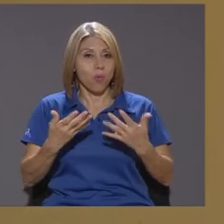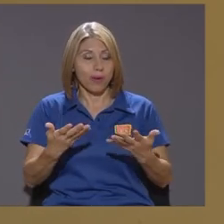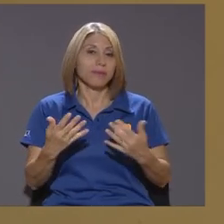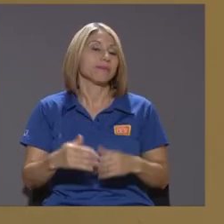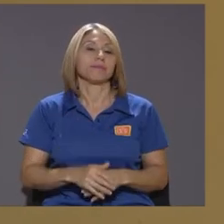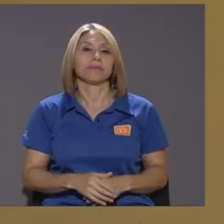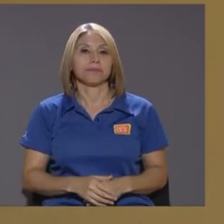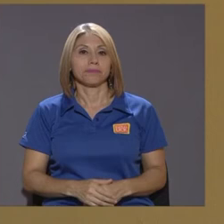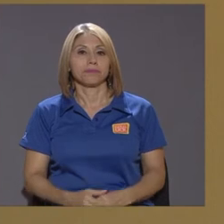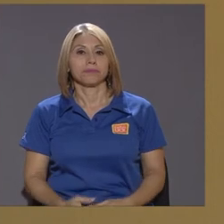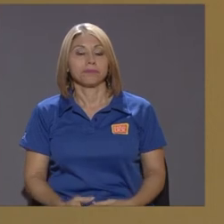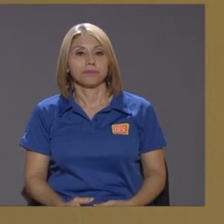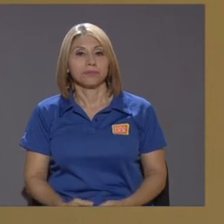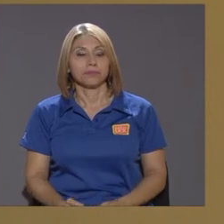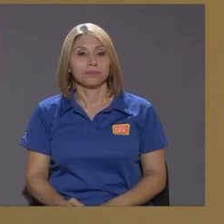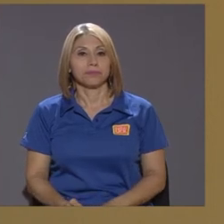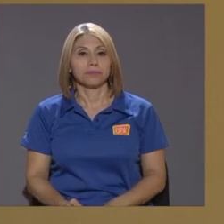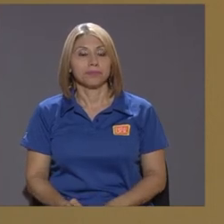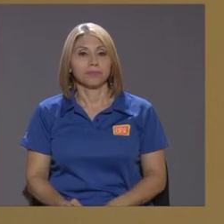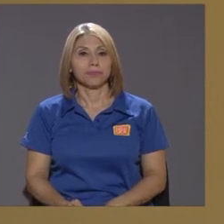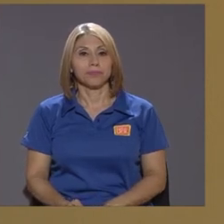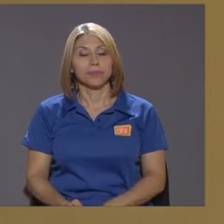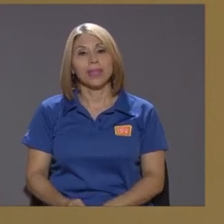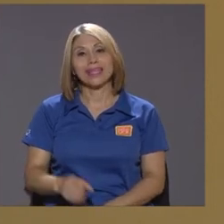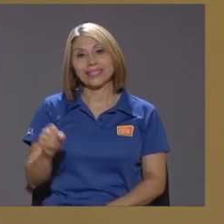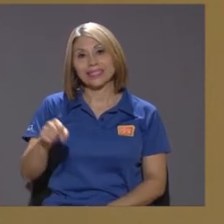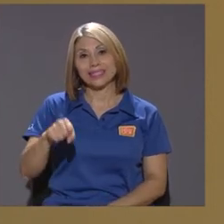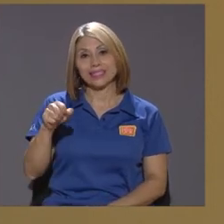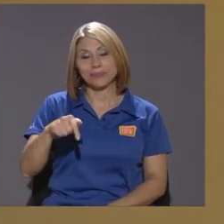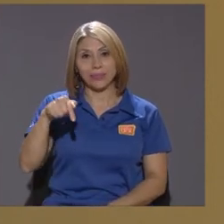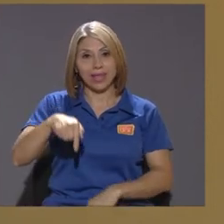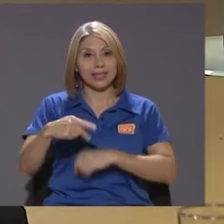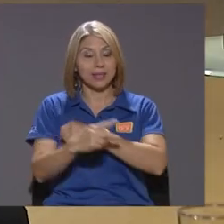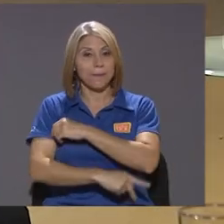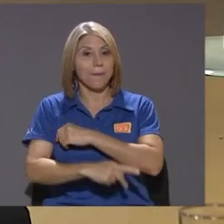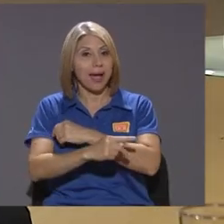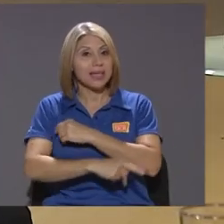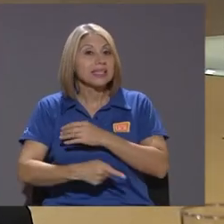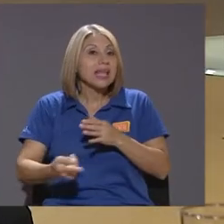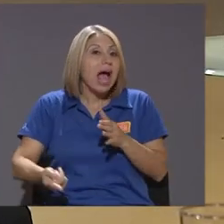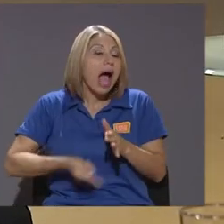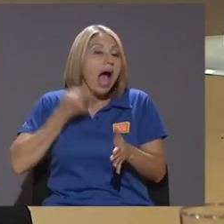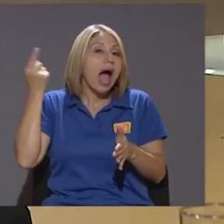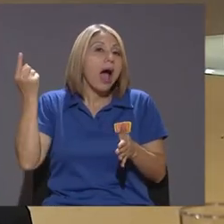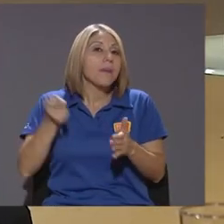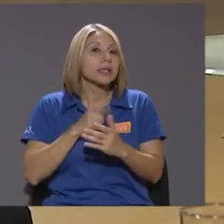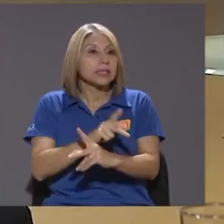ya lo dice si este país que en algunas cosas es previsor